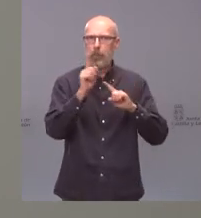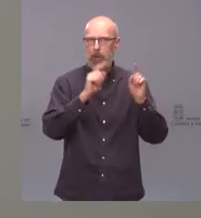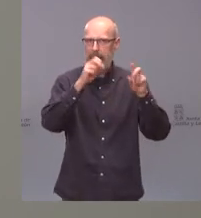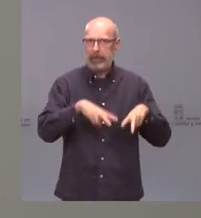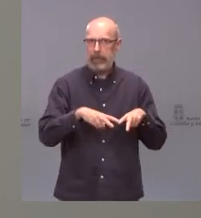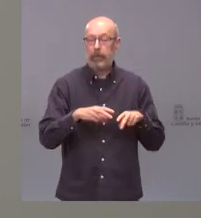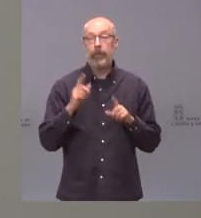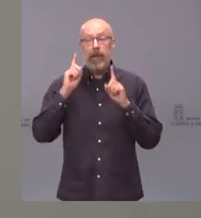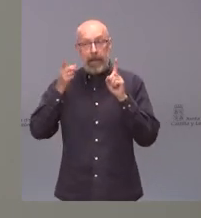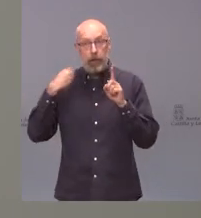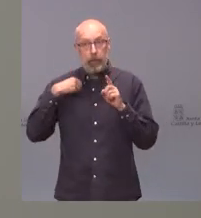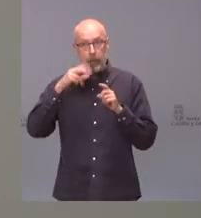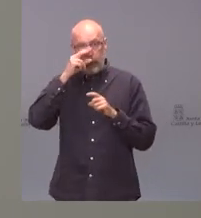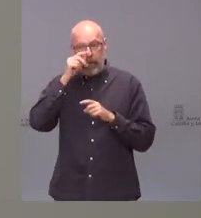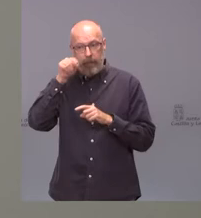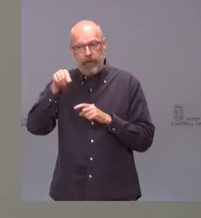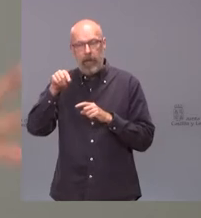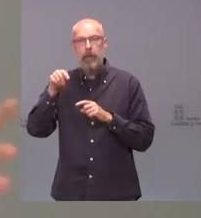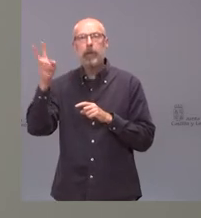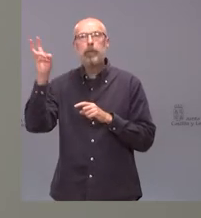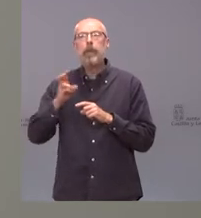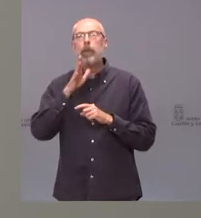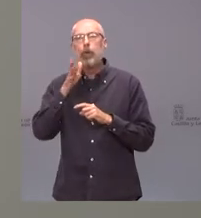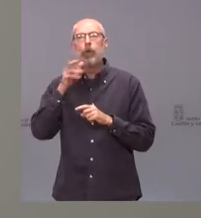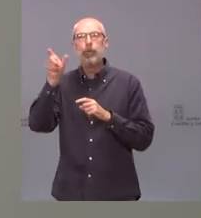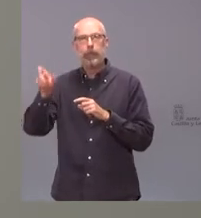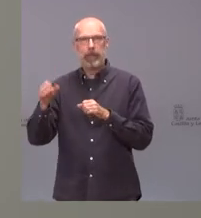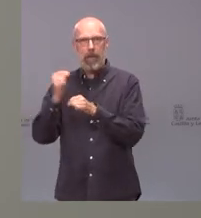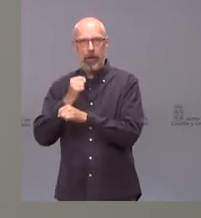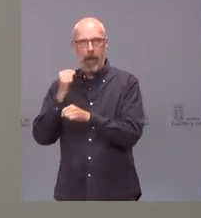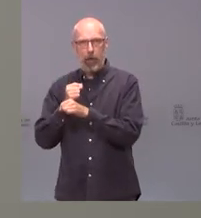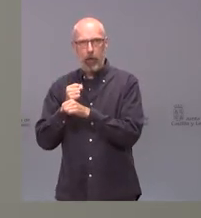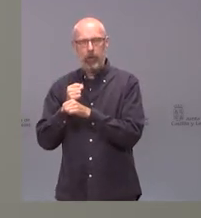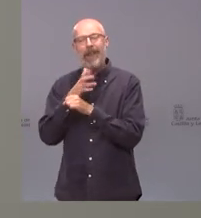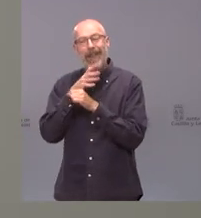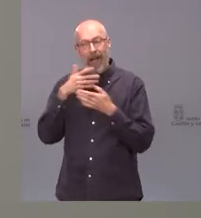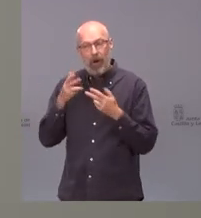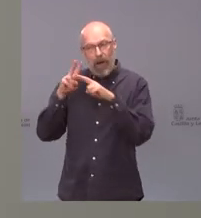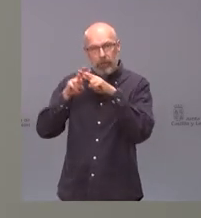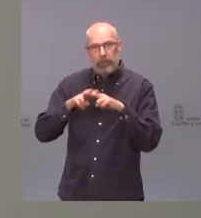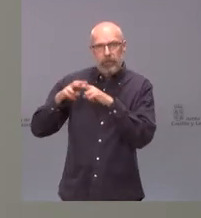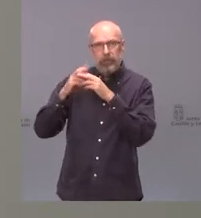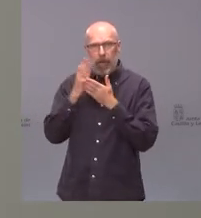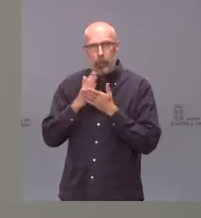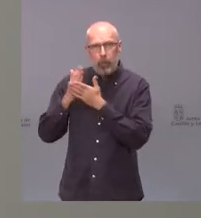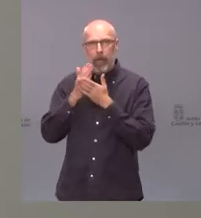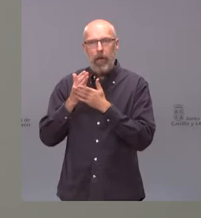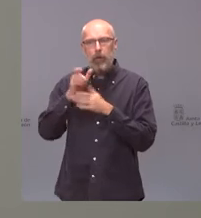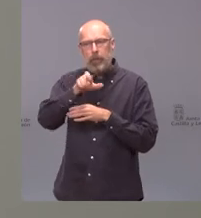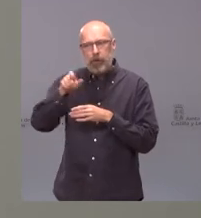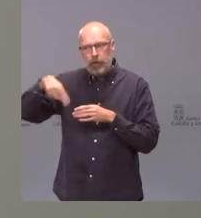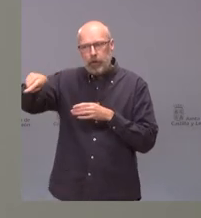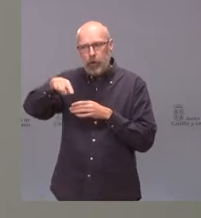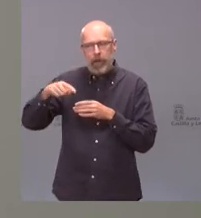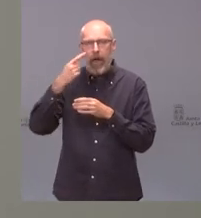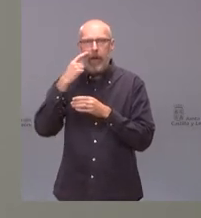el brote ha sido un trabajador y se estaban estudiando el resto de residentes el